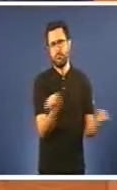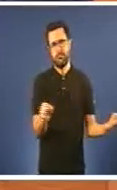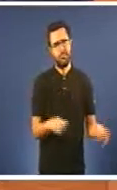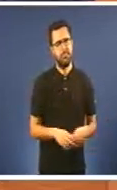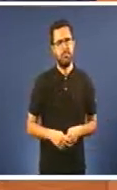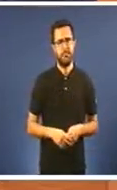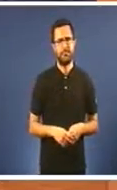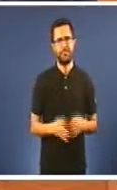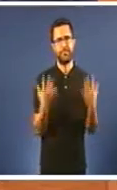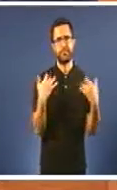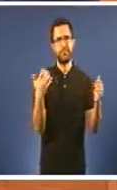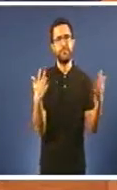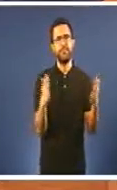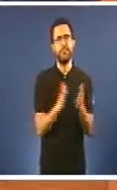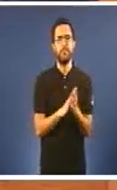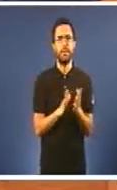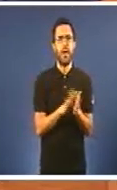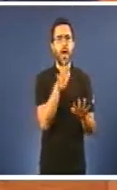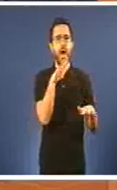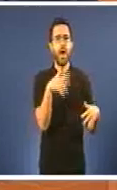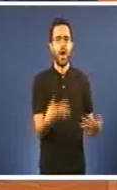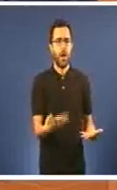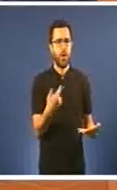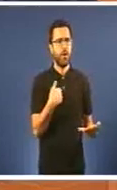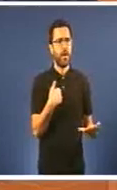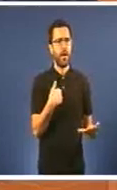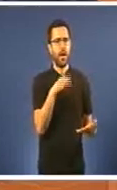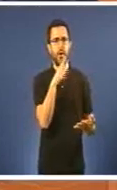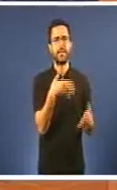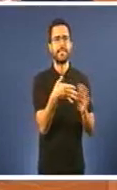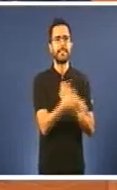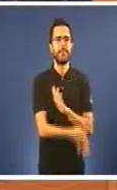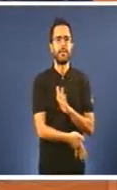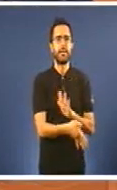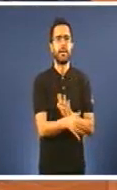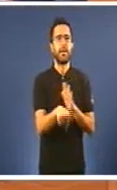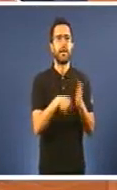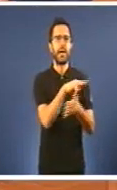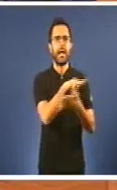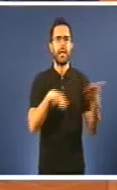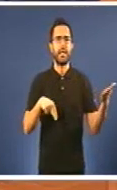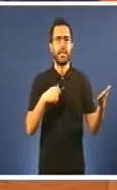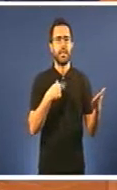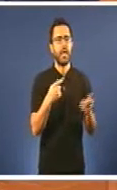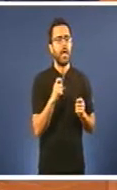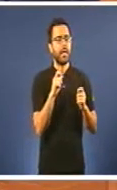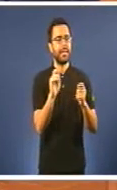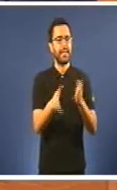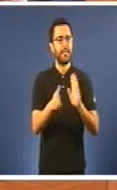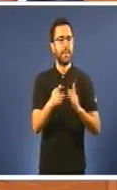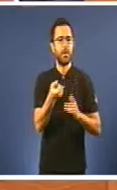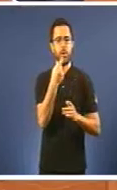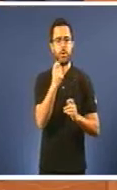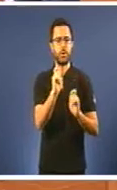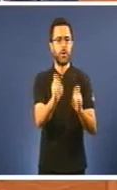resulta, señorías, que en Galicia Que en Galicia non estamos dando tratamentos a xente